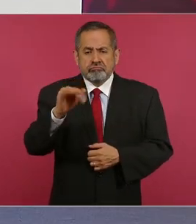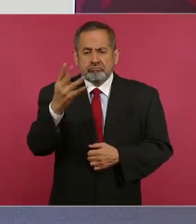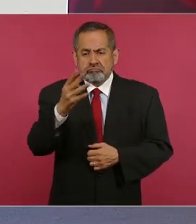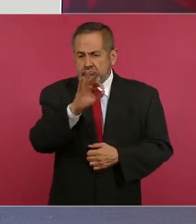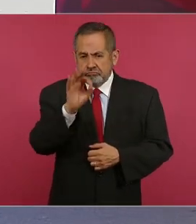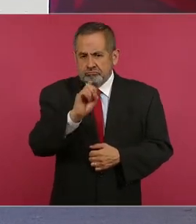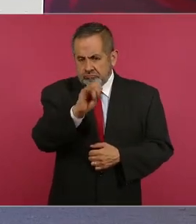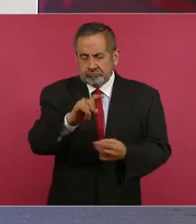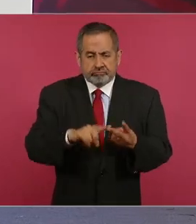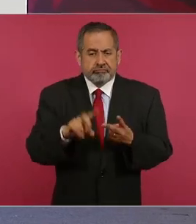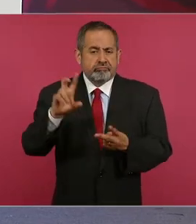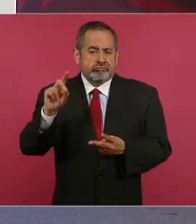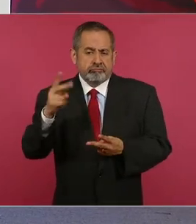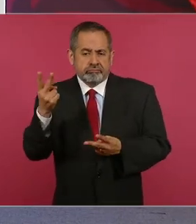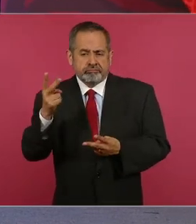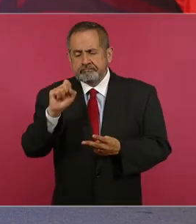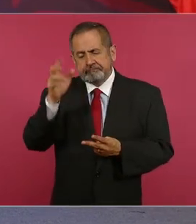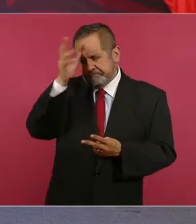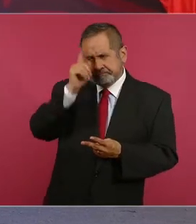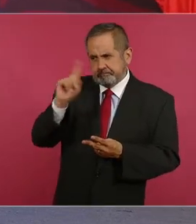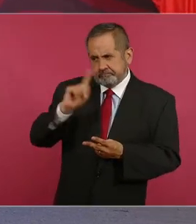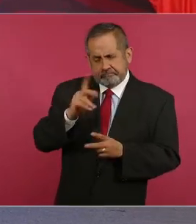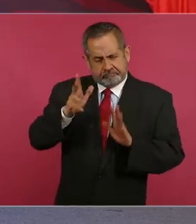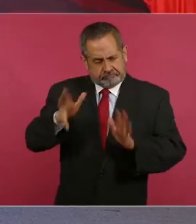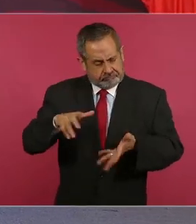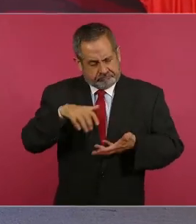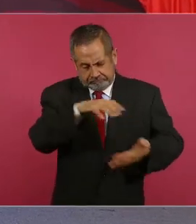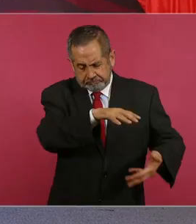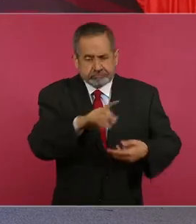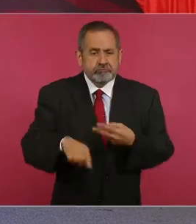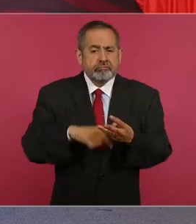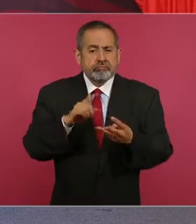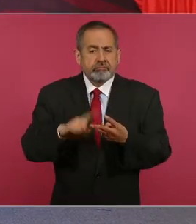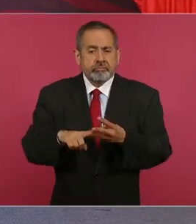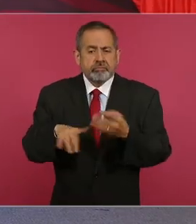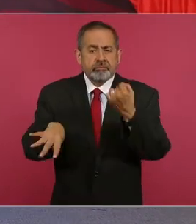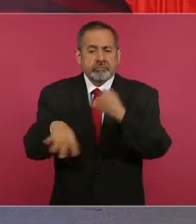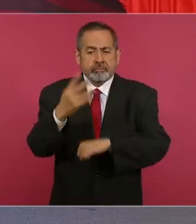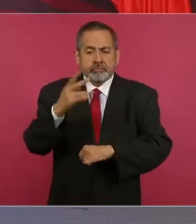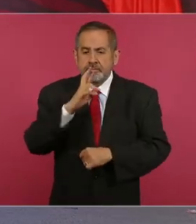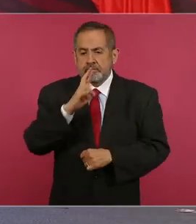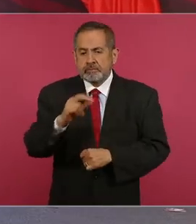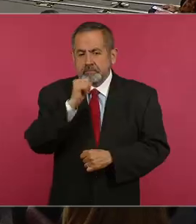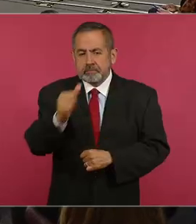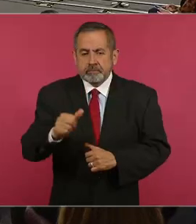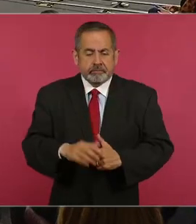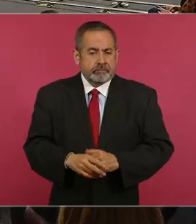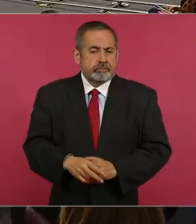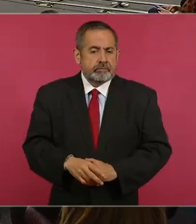32 de acuerdo, 14 no respondió.